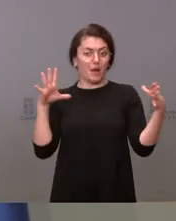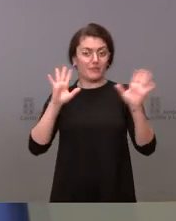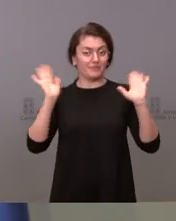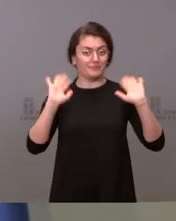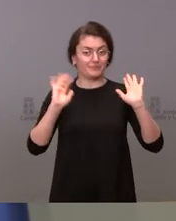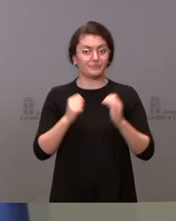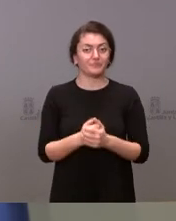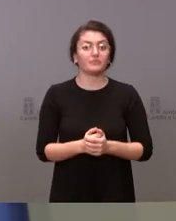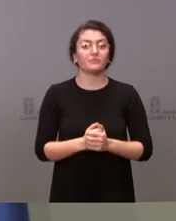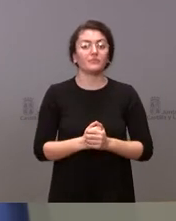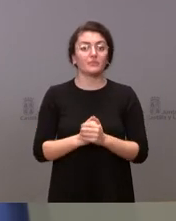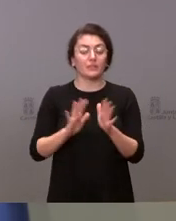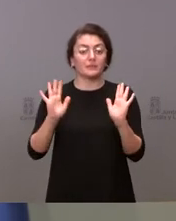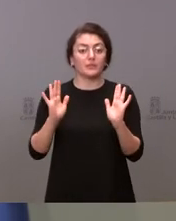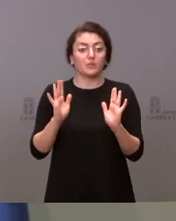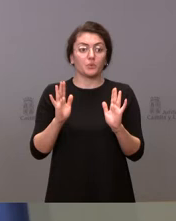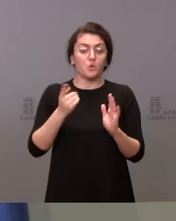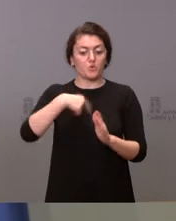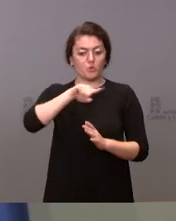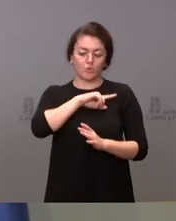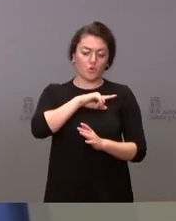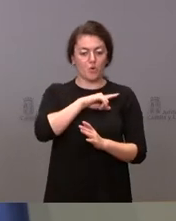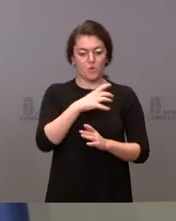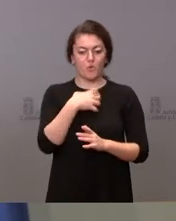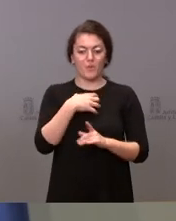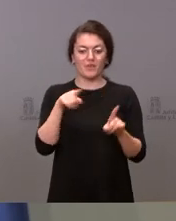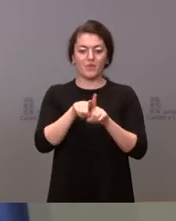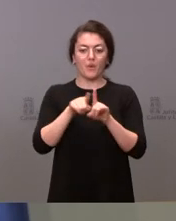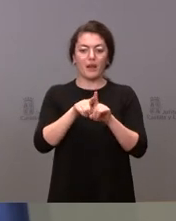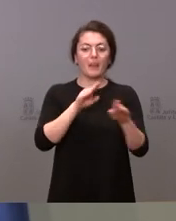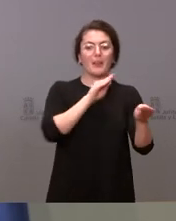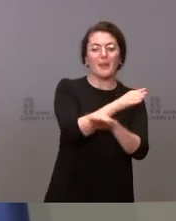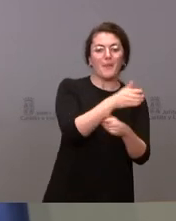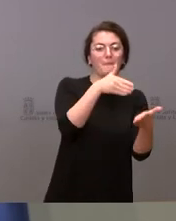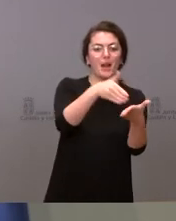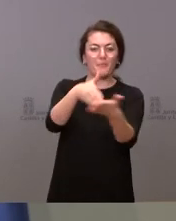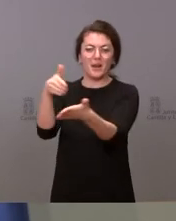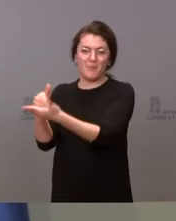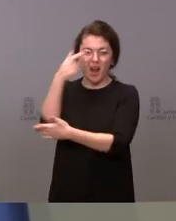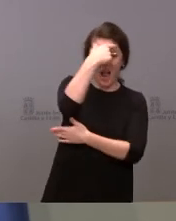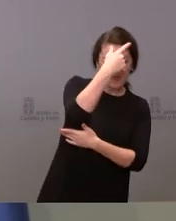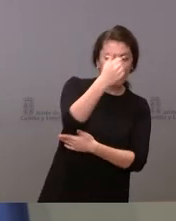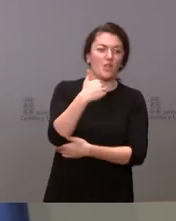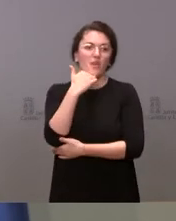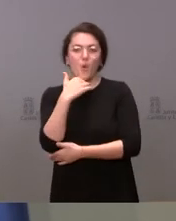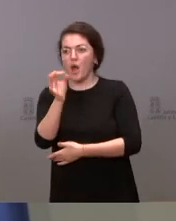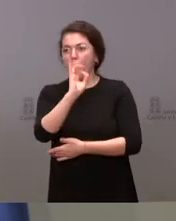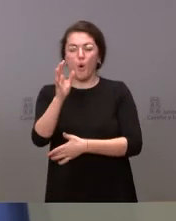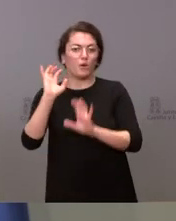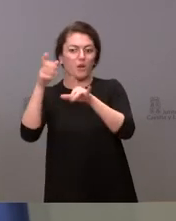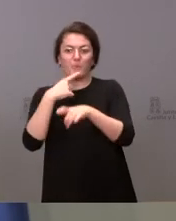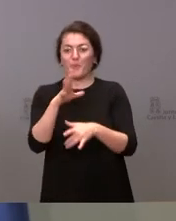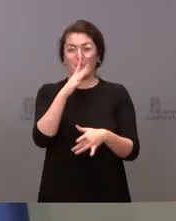nosotros no podemos parar las inversiones ni en Ávila, ni en Zamora, ni en León, ni en ninguna parte porque estemos en una negociación de presupuestos.